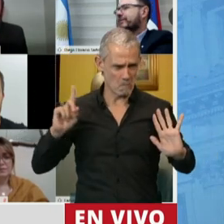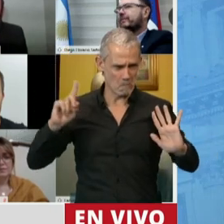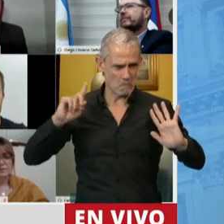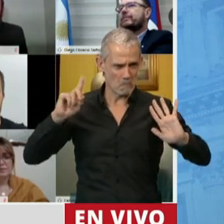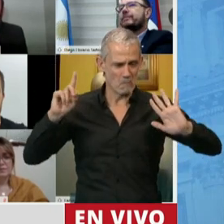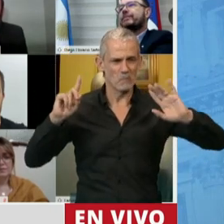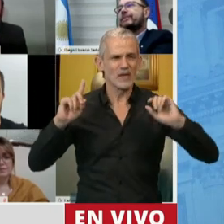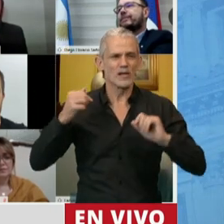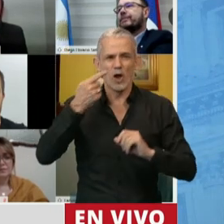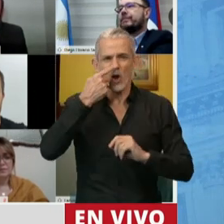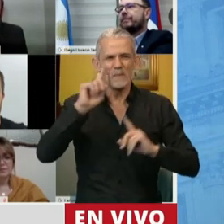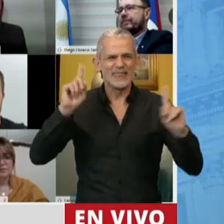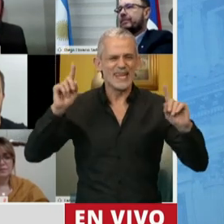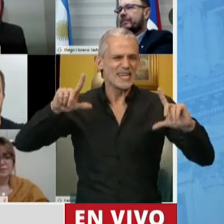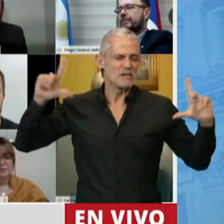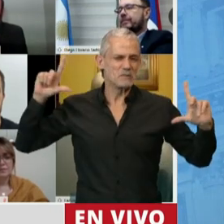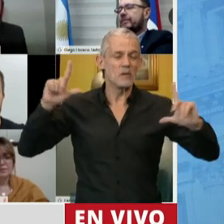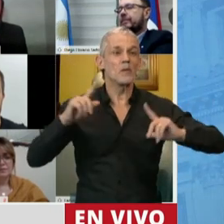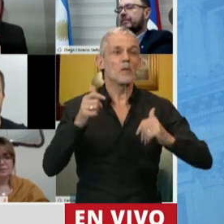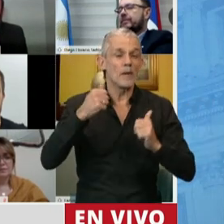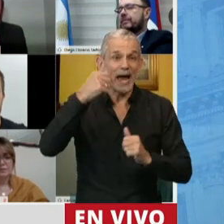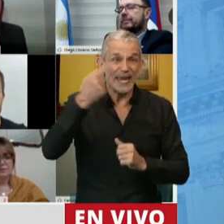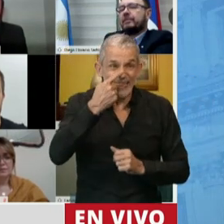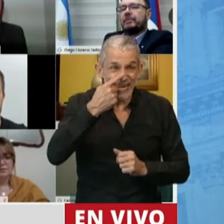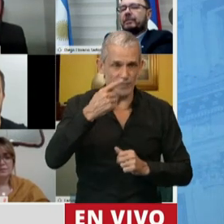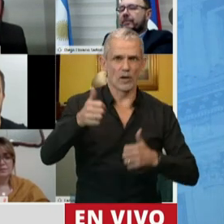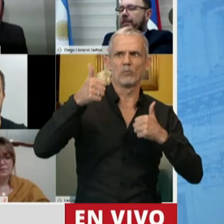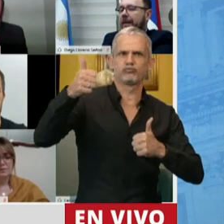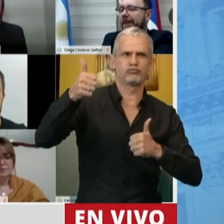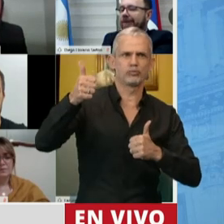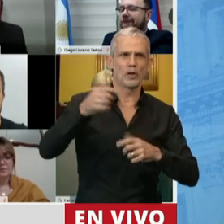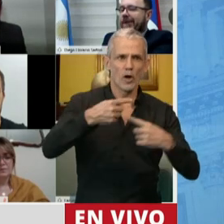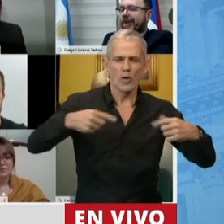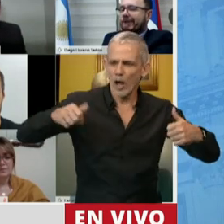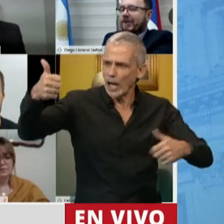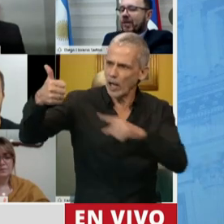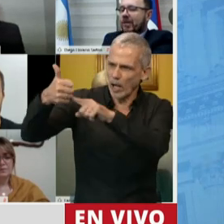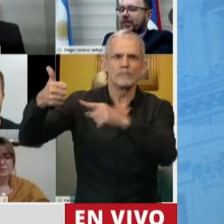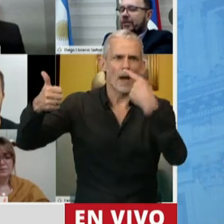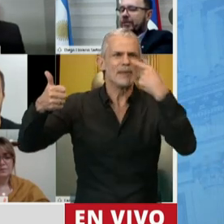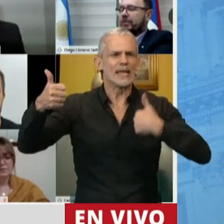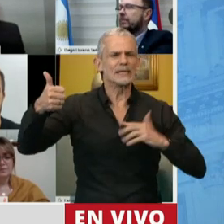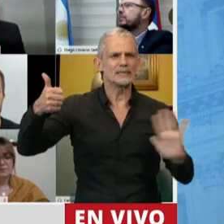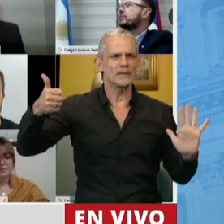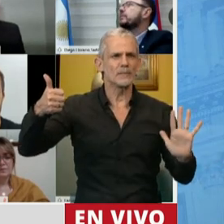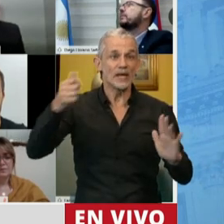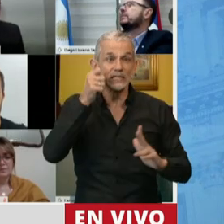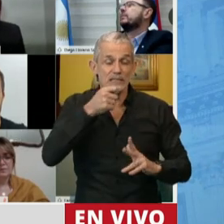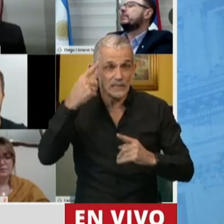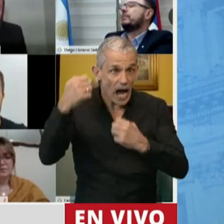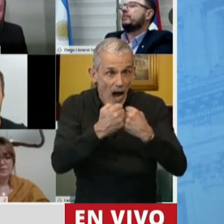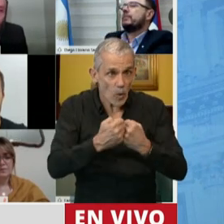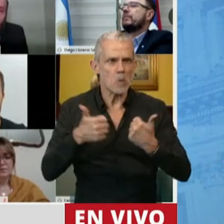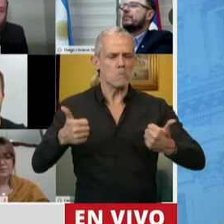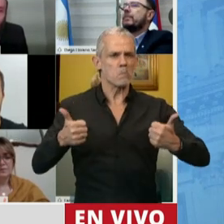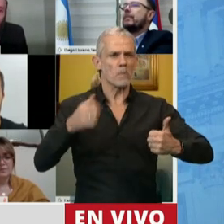más que las cosas salgan. Y cuando podemos coincidir hacerlo y que no sea